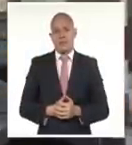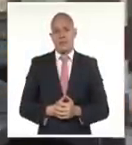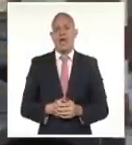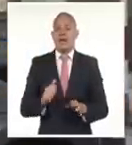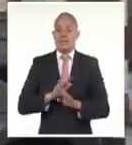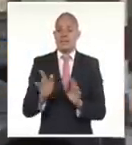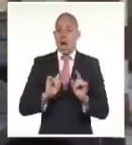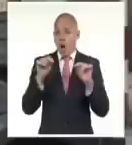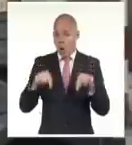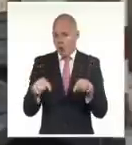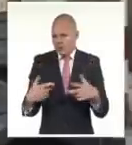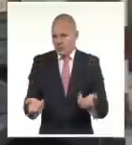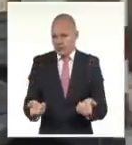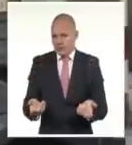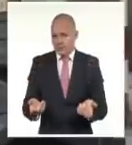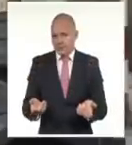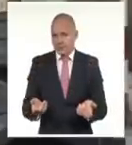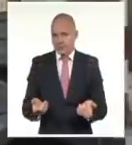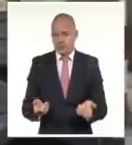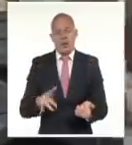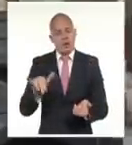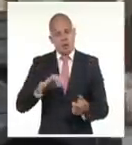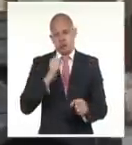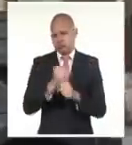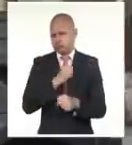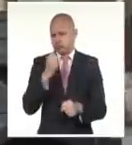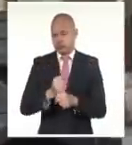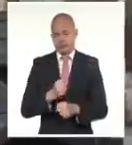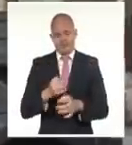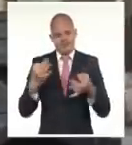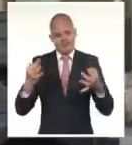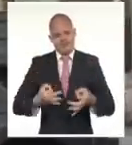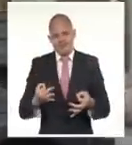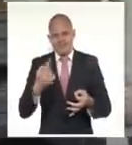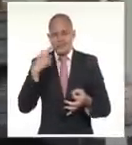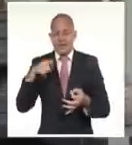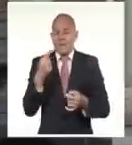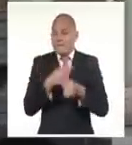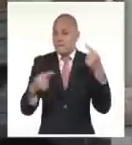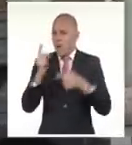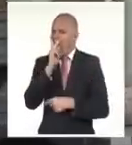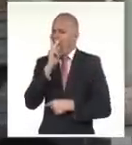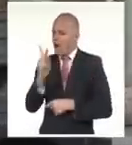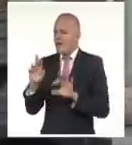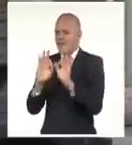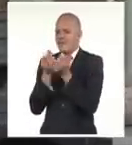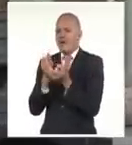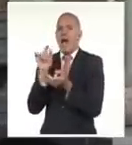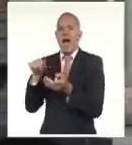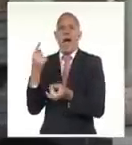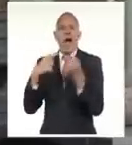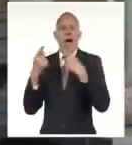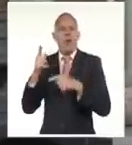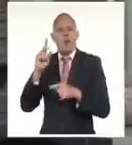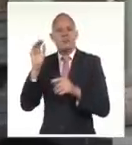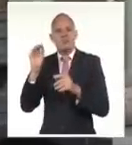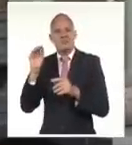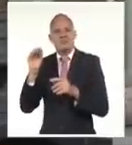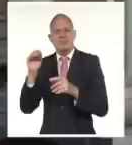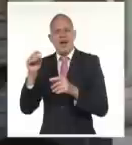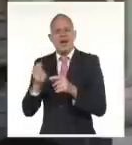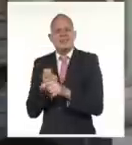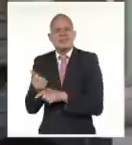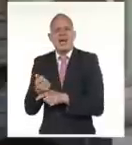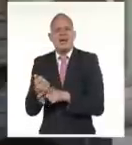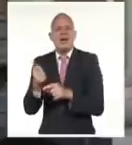día de hoy se ha trabajado intensamente y además en la atención a las familias que están en el centro, en el Palacio de Computación, muy